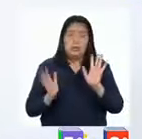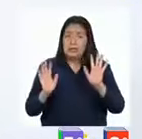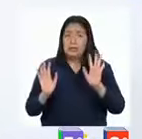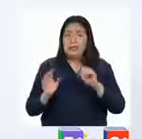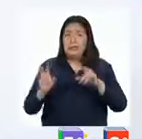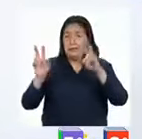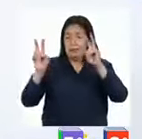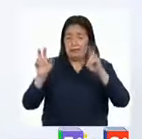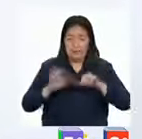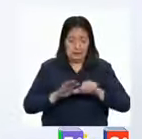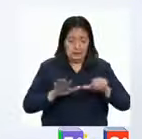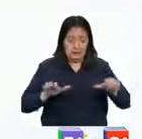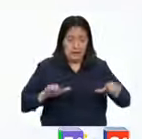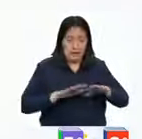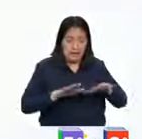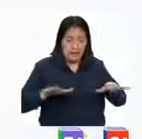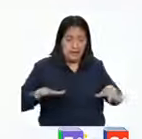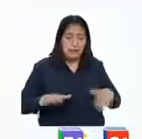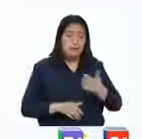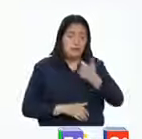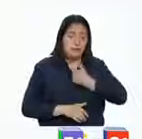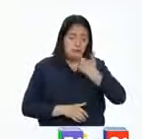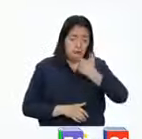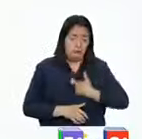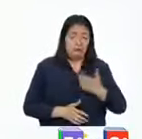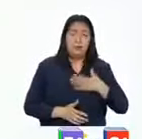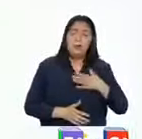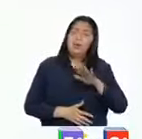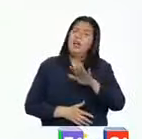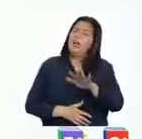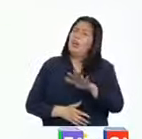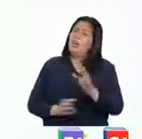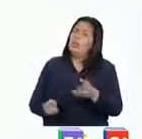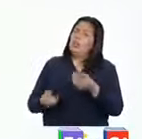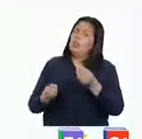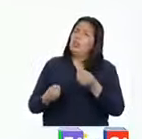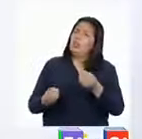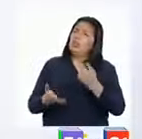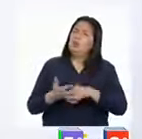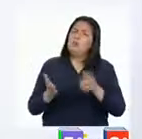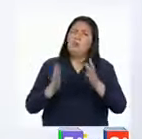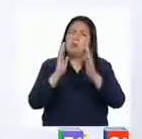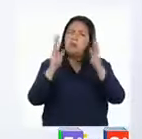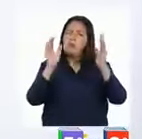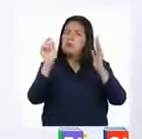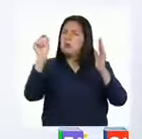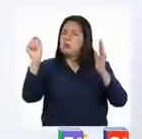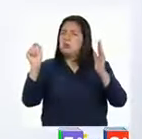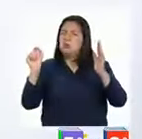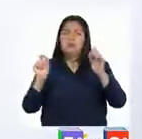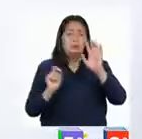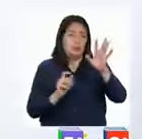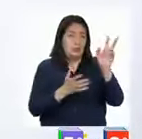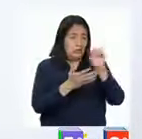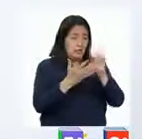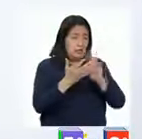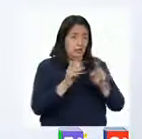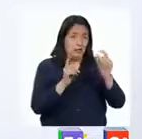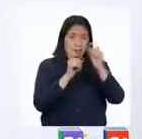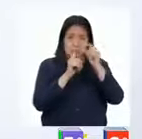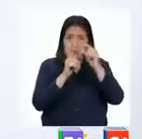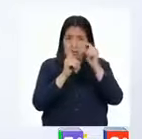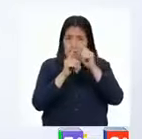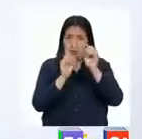relación con el espacio personal? Y para todo esto, ¿cómo nos sirve el sumillado? Pati, si leemos las